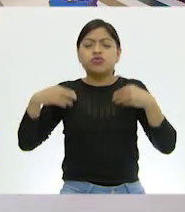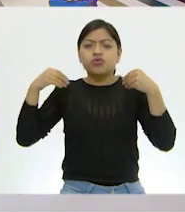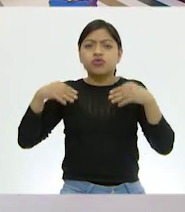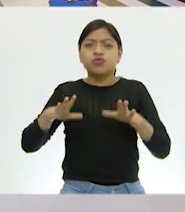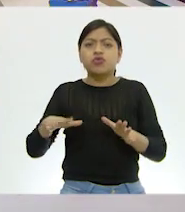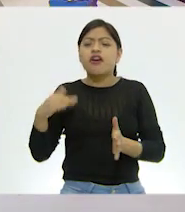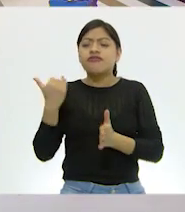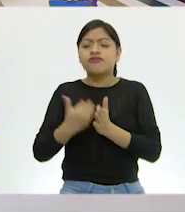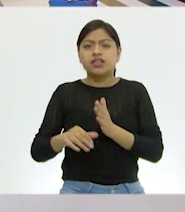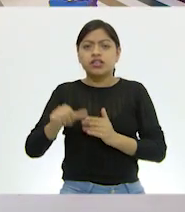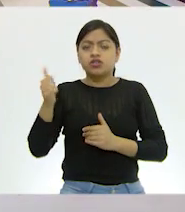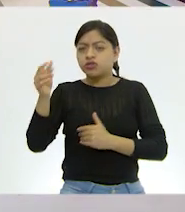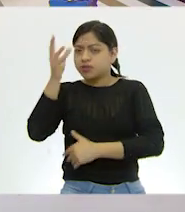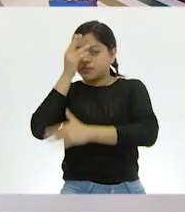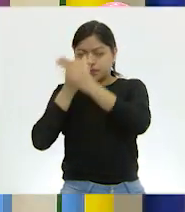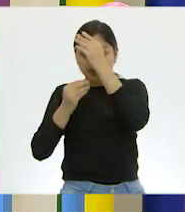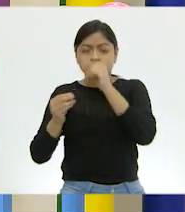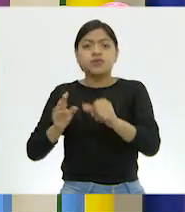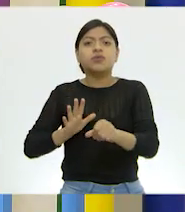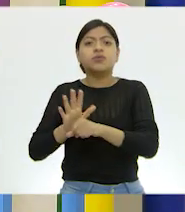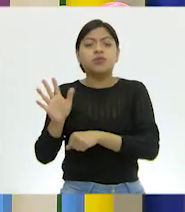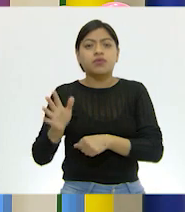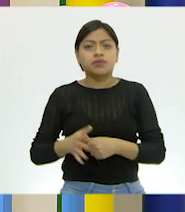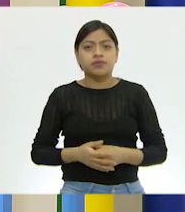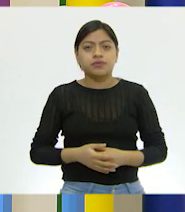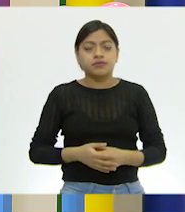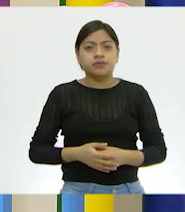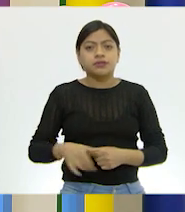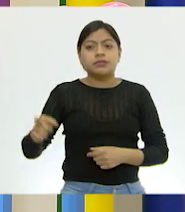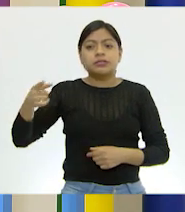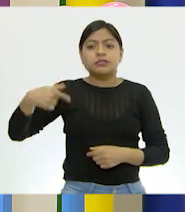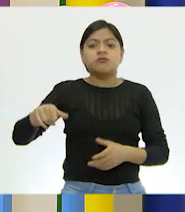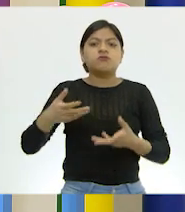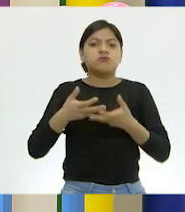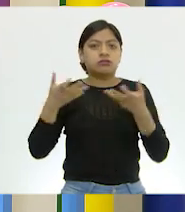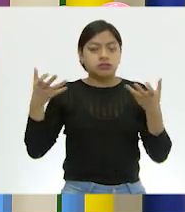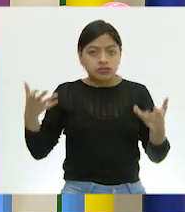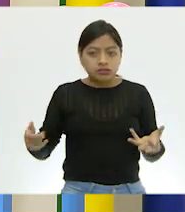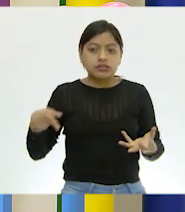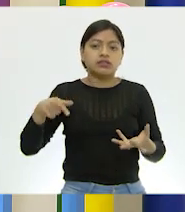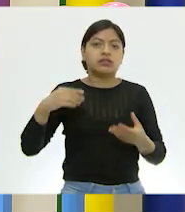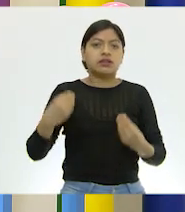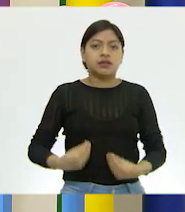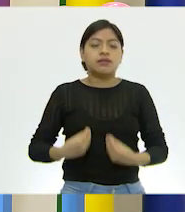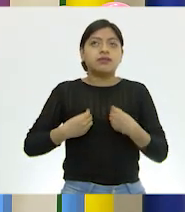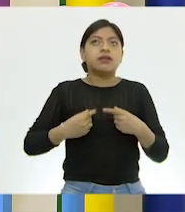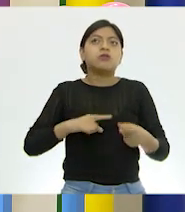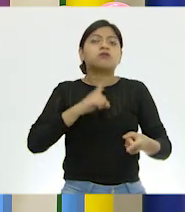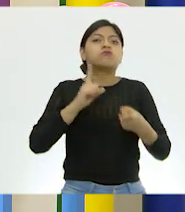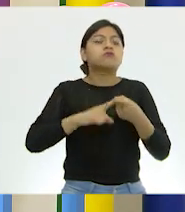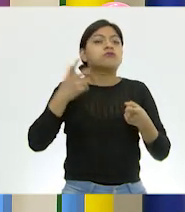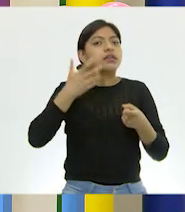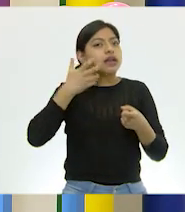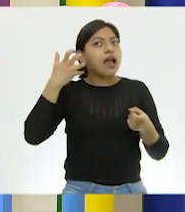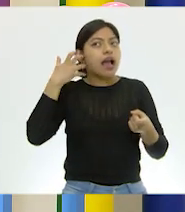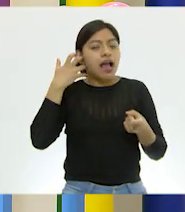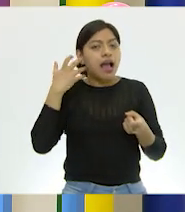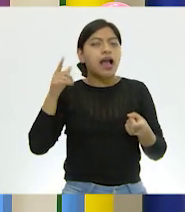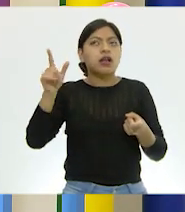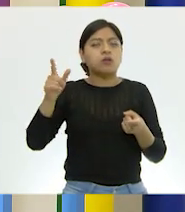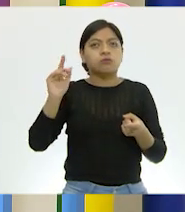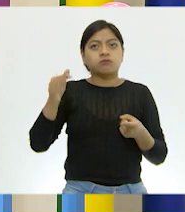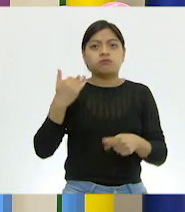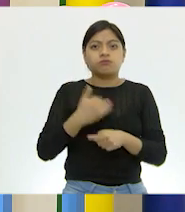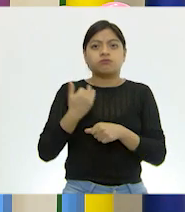falta animales que sean como más terrestres, como a lo mejor un gato que dibujaste ahorita, me quedé